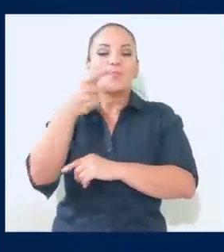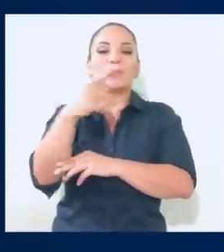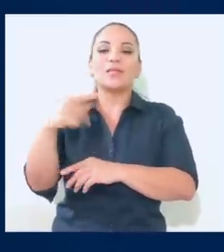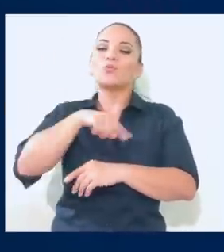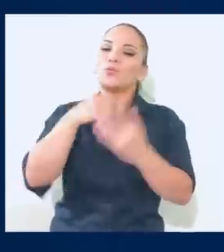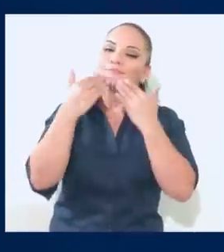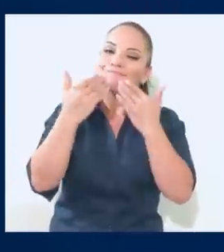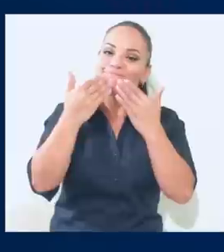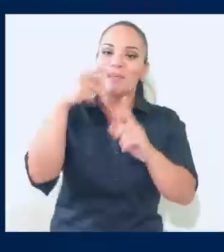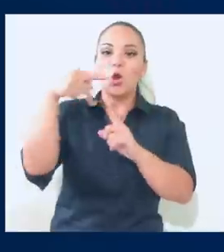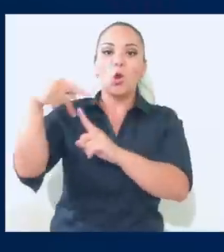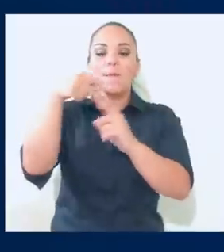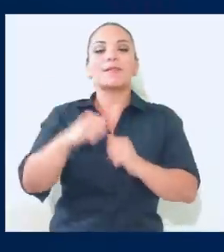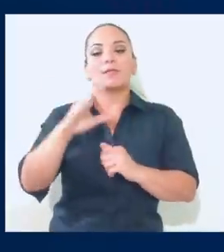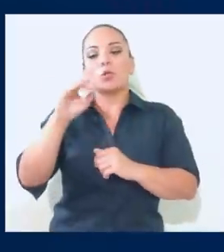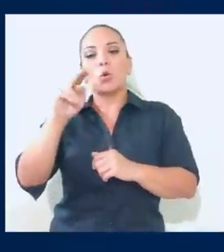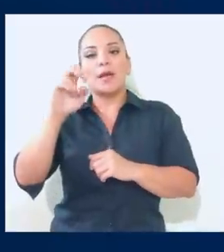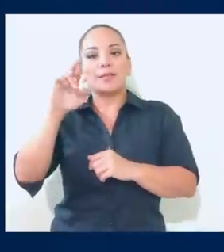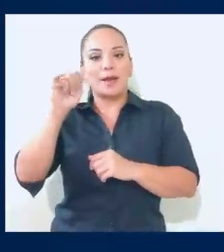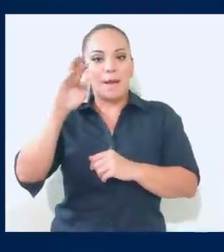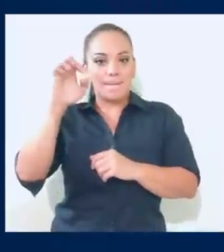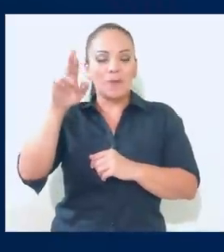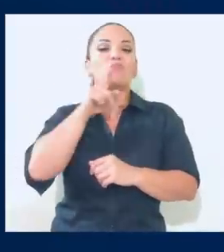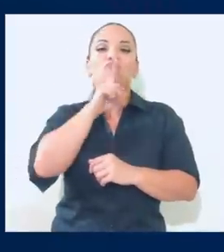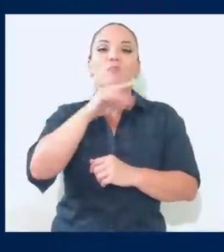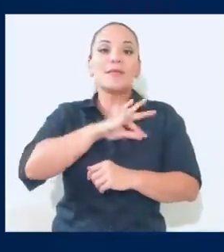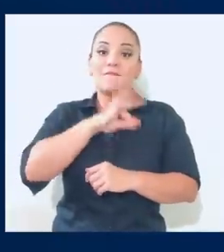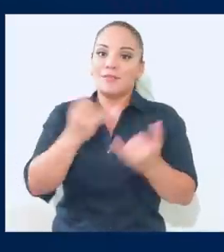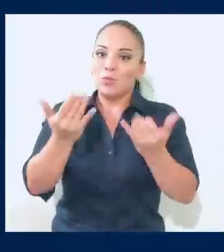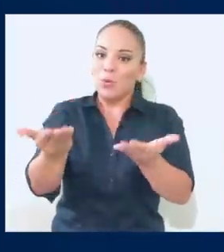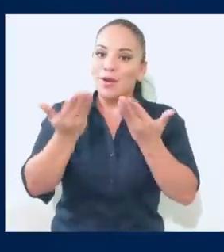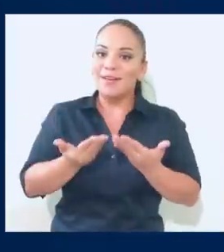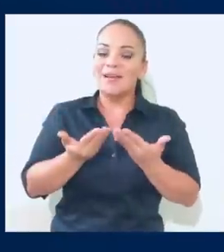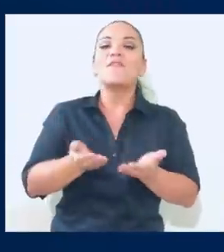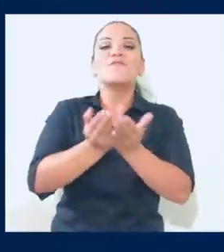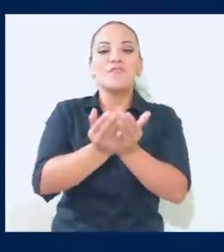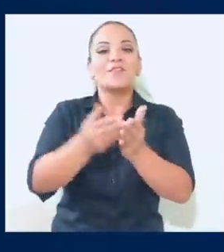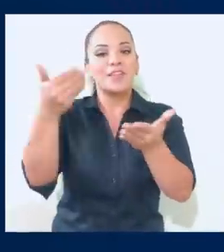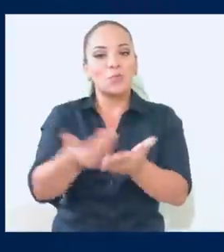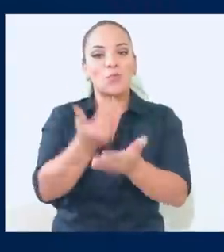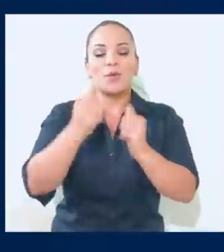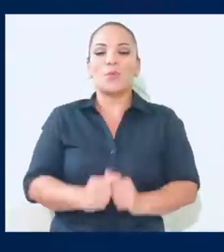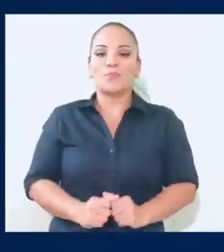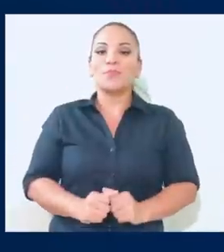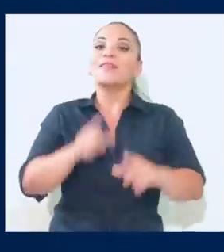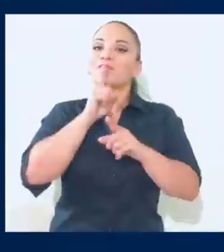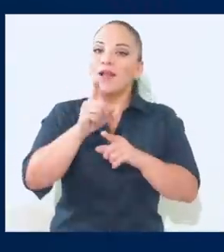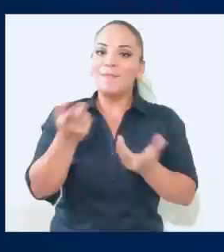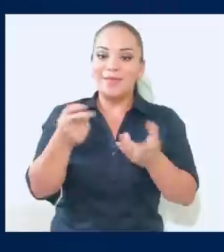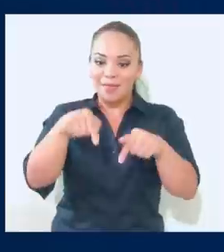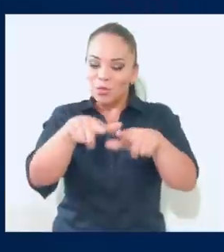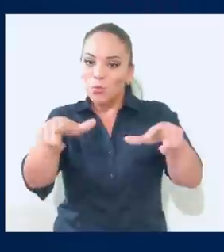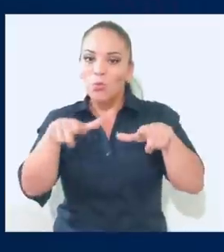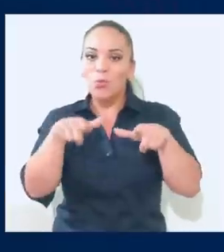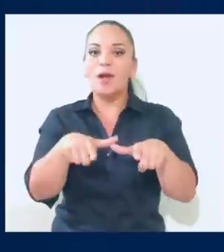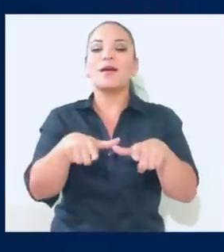Agradecemos a las cooperativas, en este caso con Atramar, por el beneficio que nos está generando el traer un ferry nuevo, que definitivamente para esta zona,